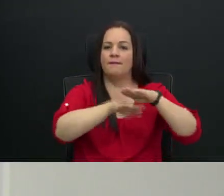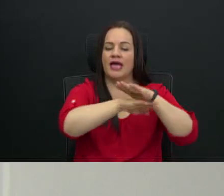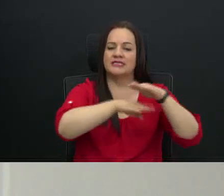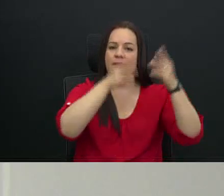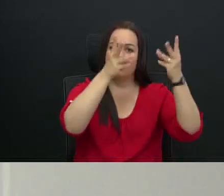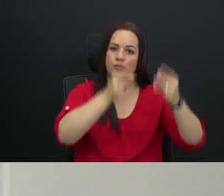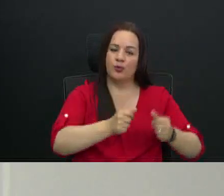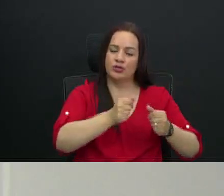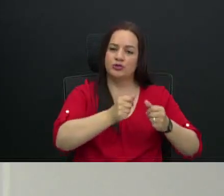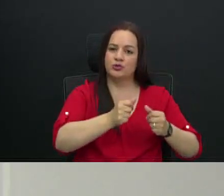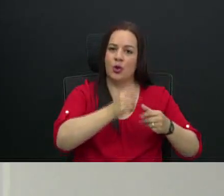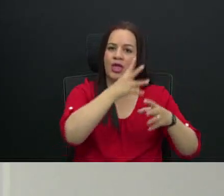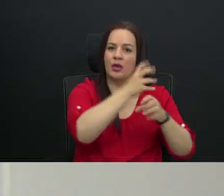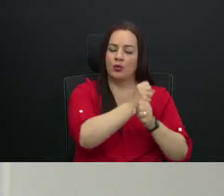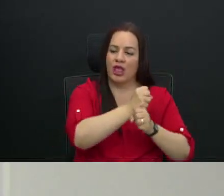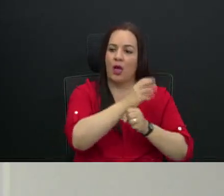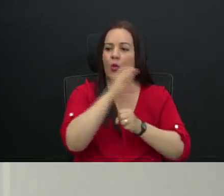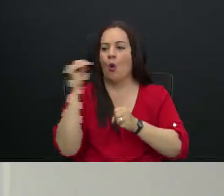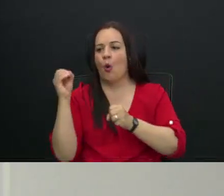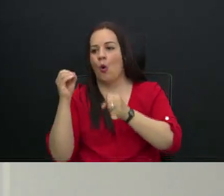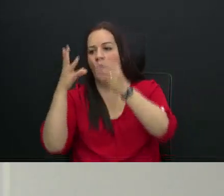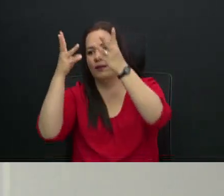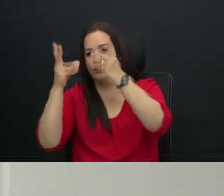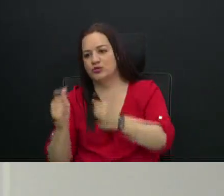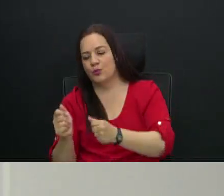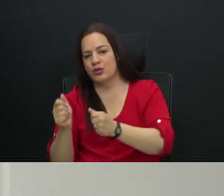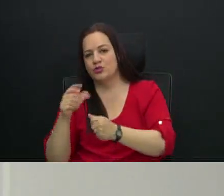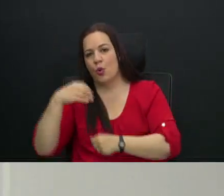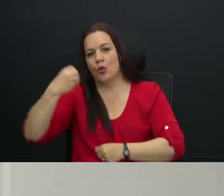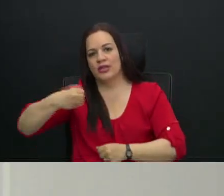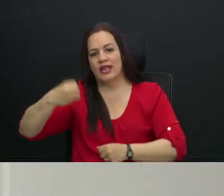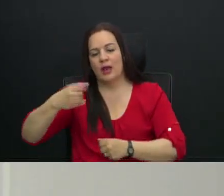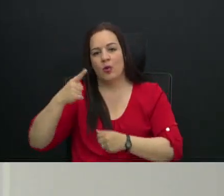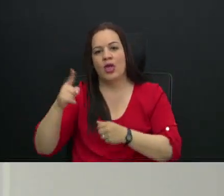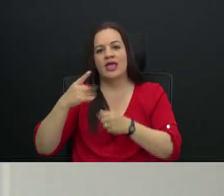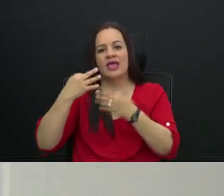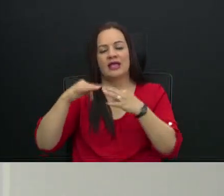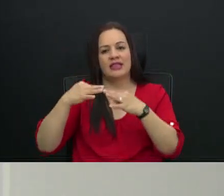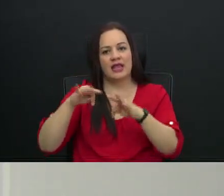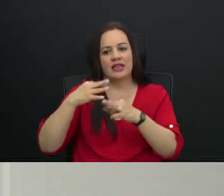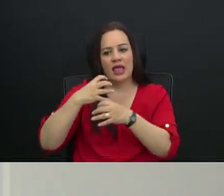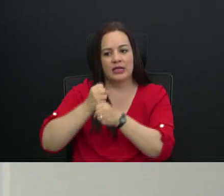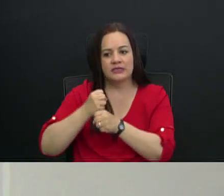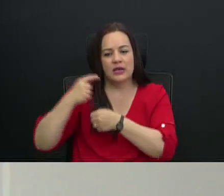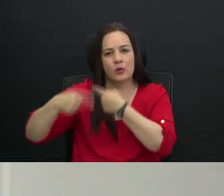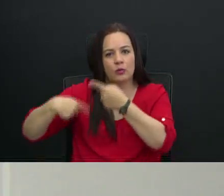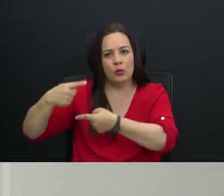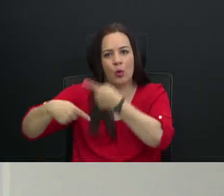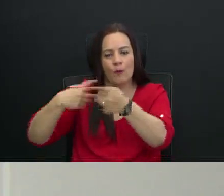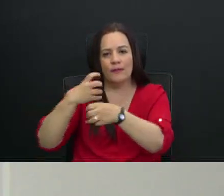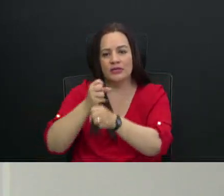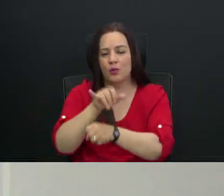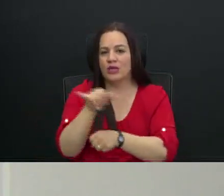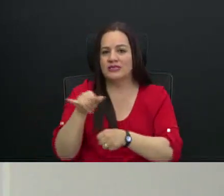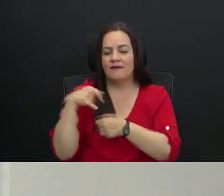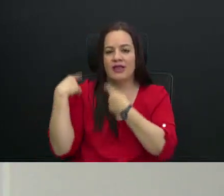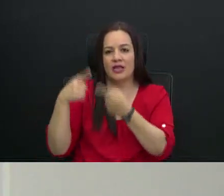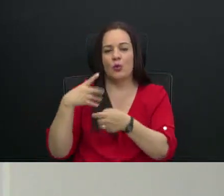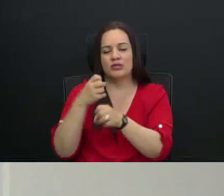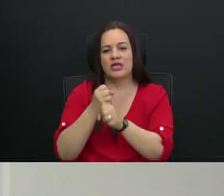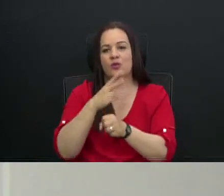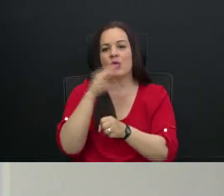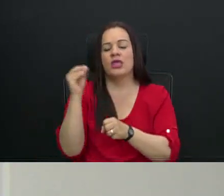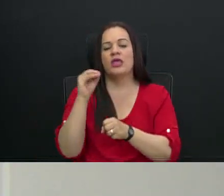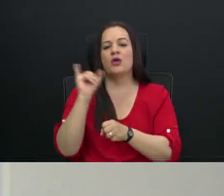presupuesto ordinario, lo cual permite hacer colchones que se han venido haciendo históricamente y sobre los cuales la Contraloría General de la República ha